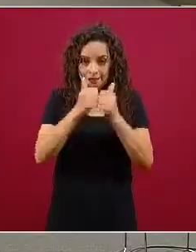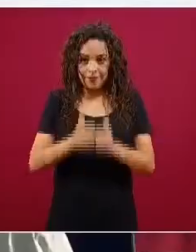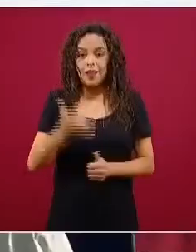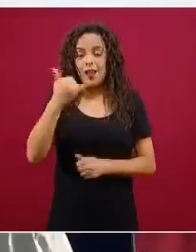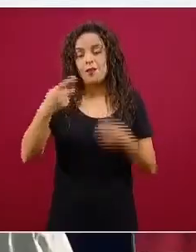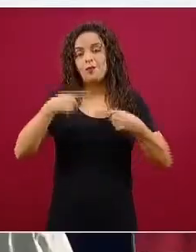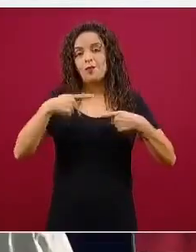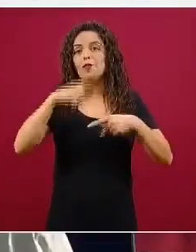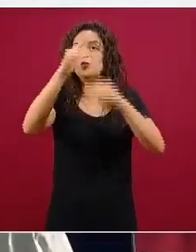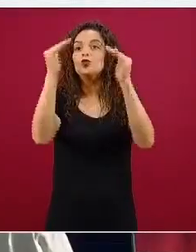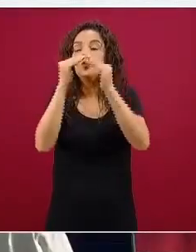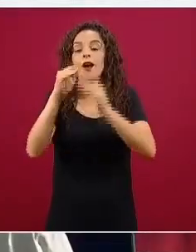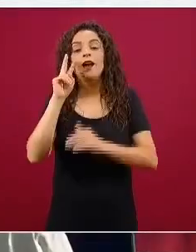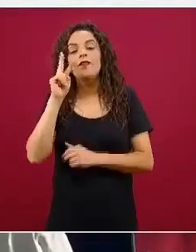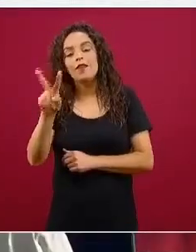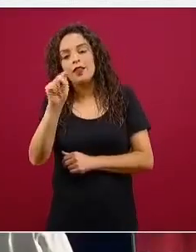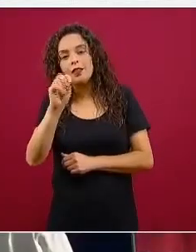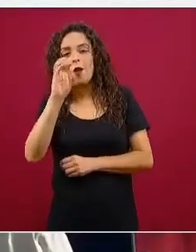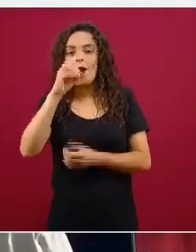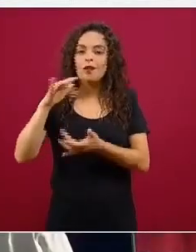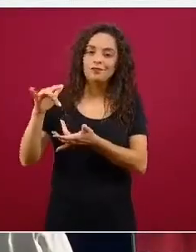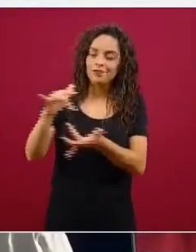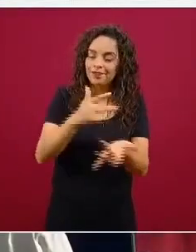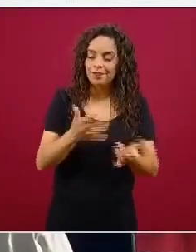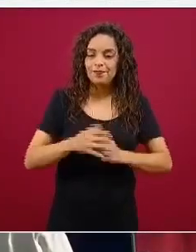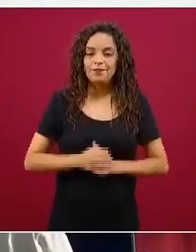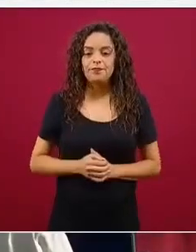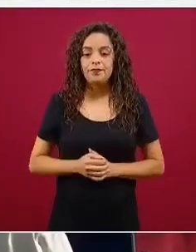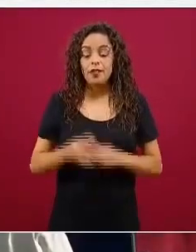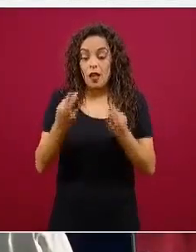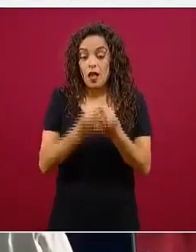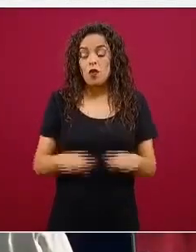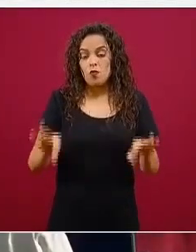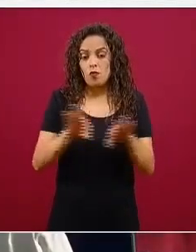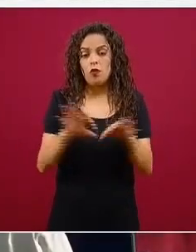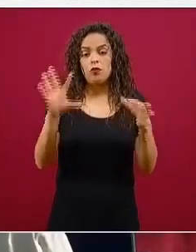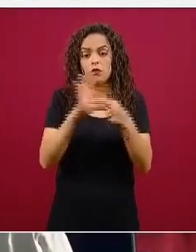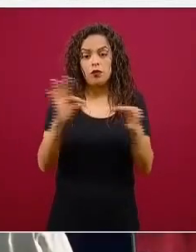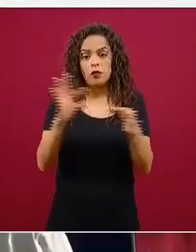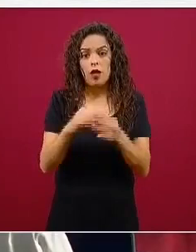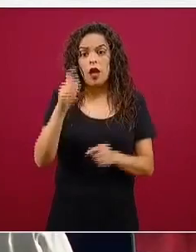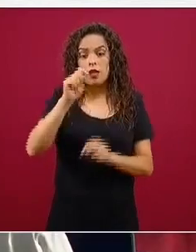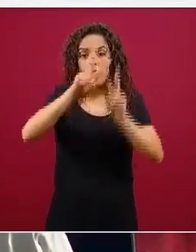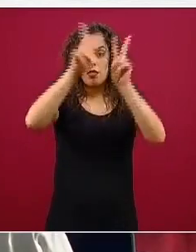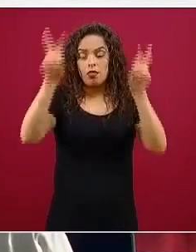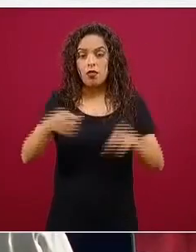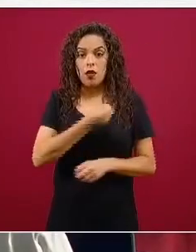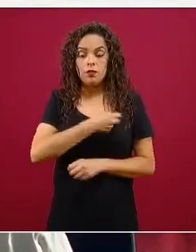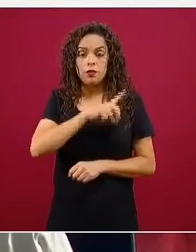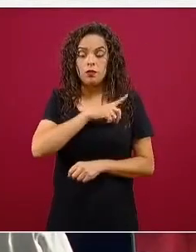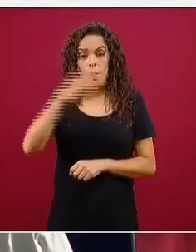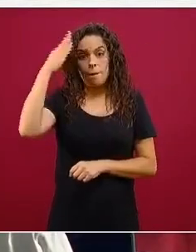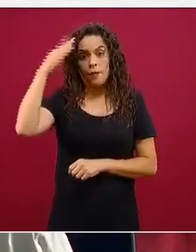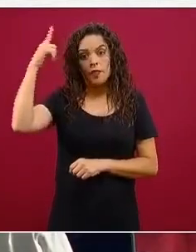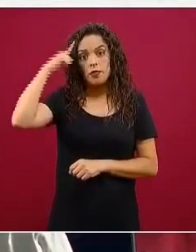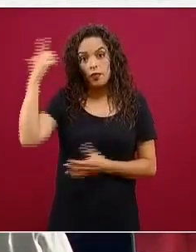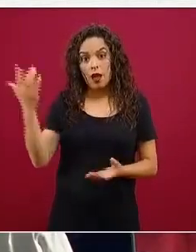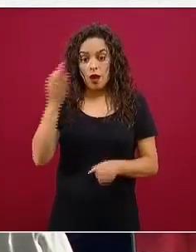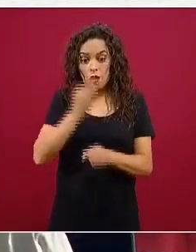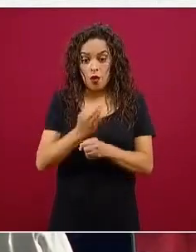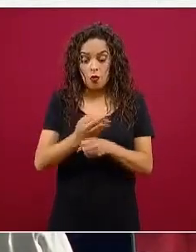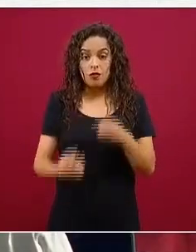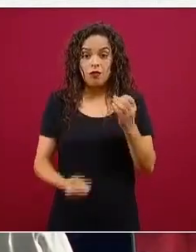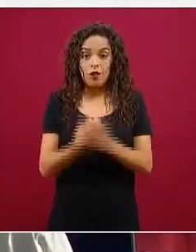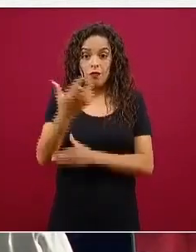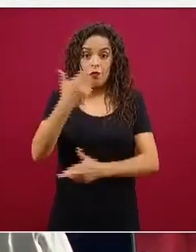Bueno, el día de hoy es importante mencionar acerca de algunos temas de salud mental ahora en esta nueva etapa del regreso, el